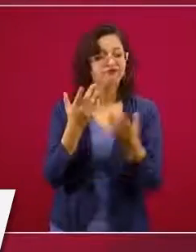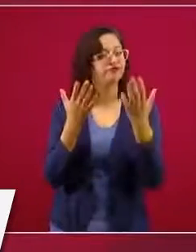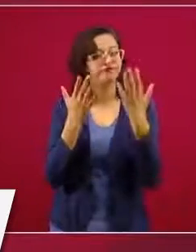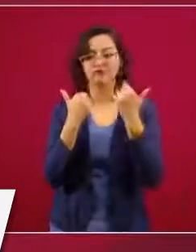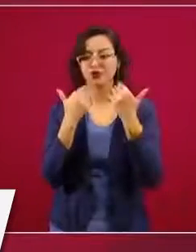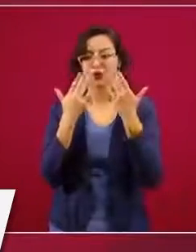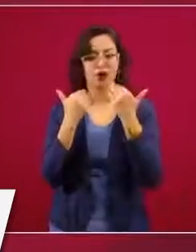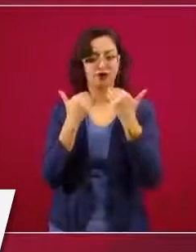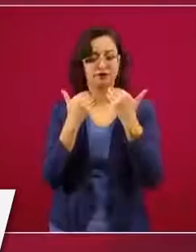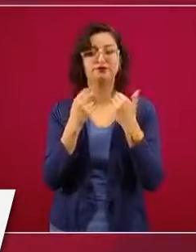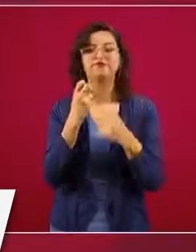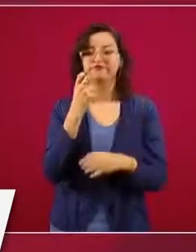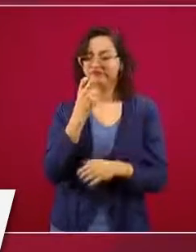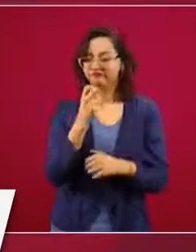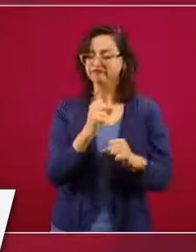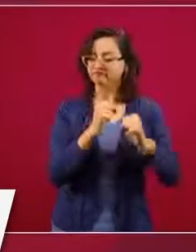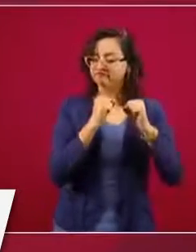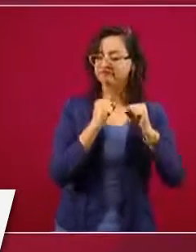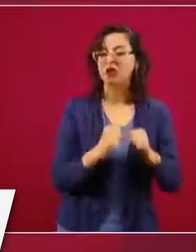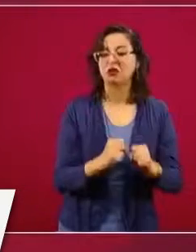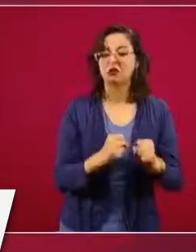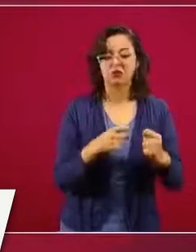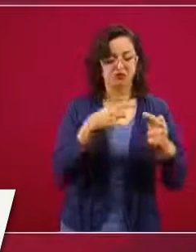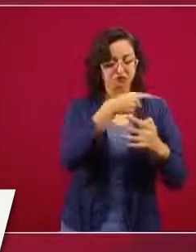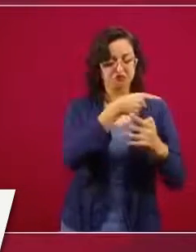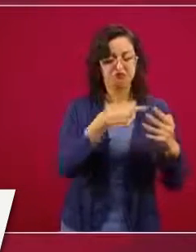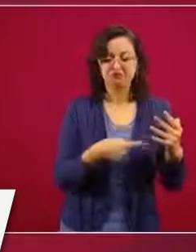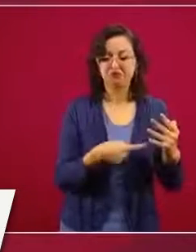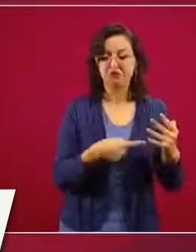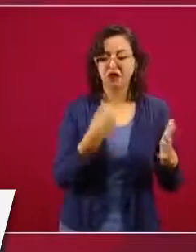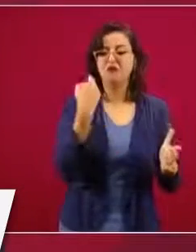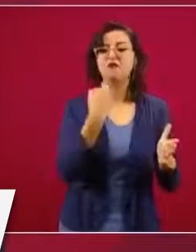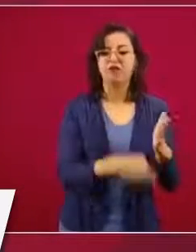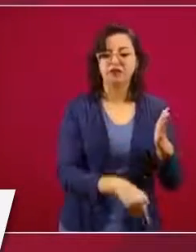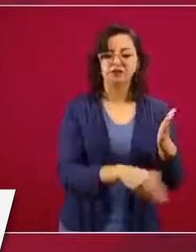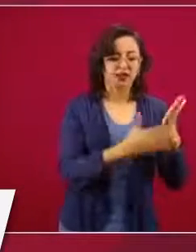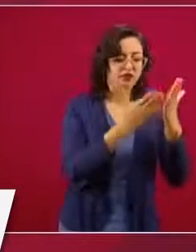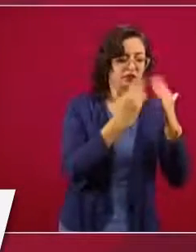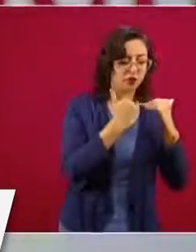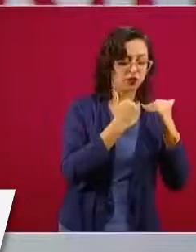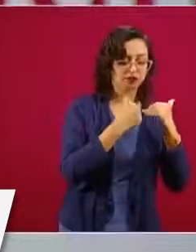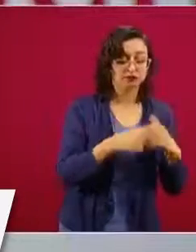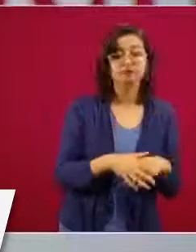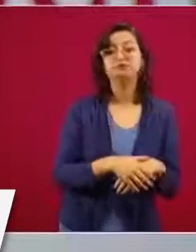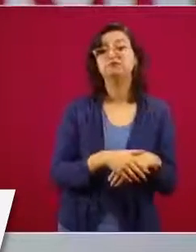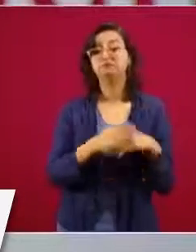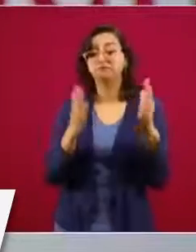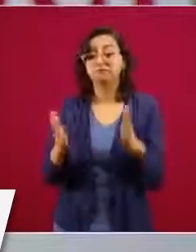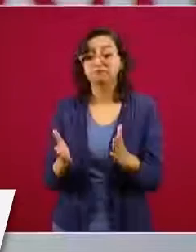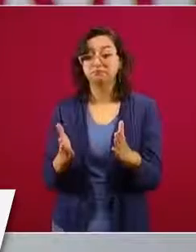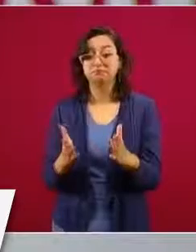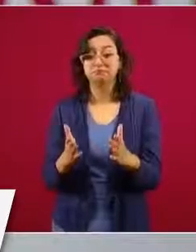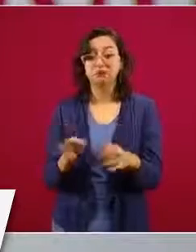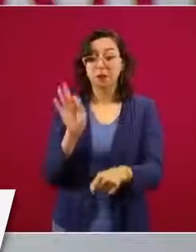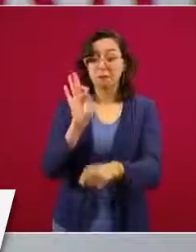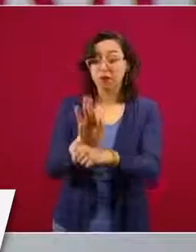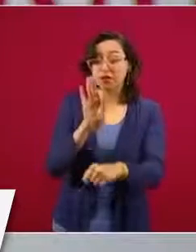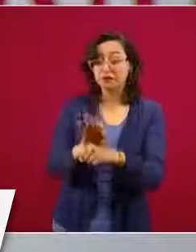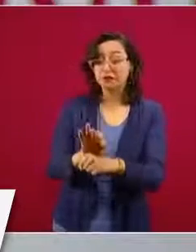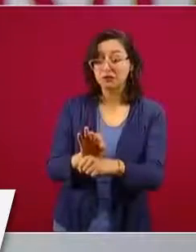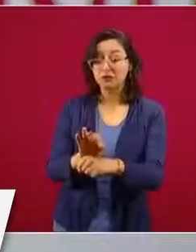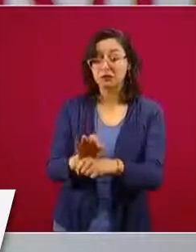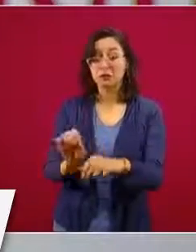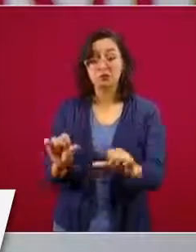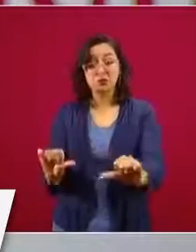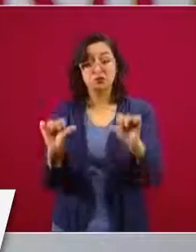Lo que sabemos que es efectivo es el distanciamiento social, el